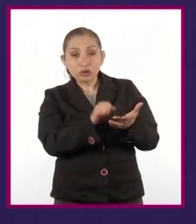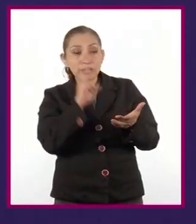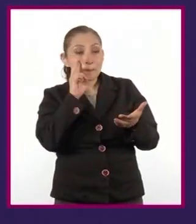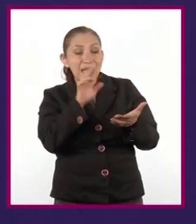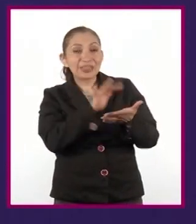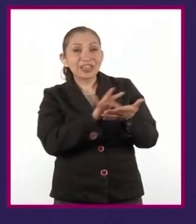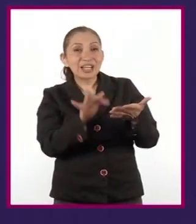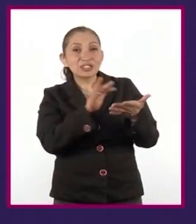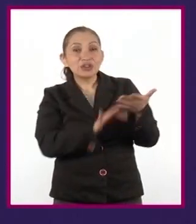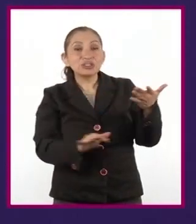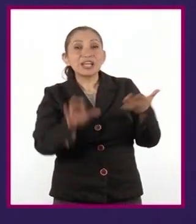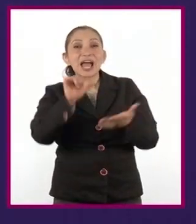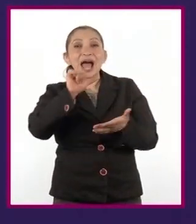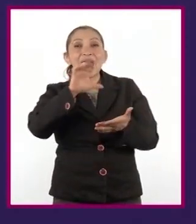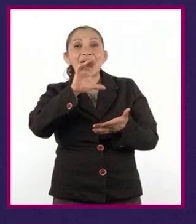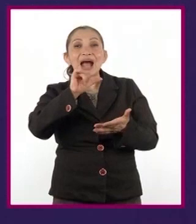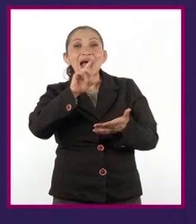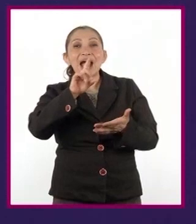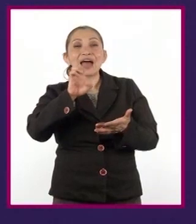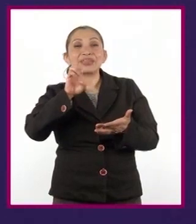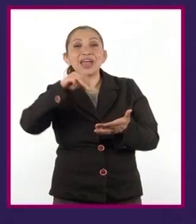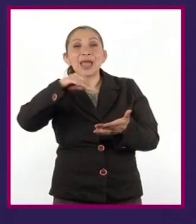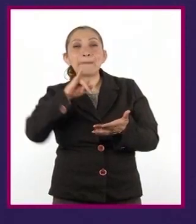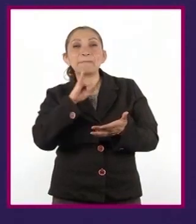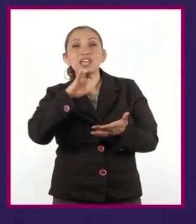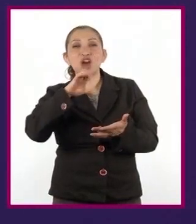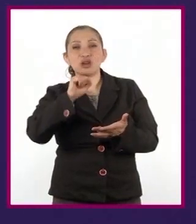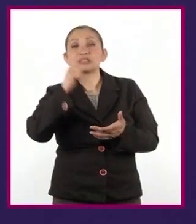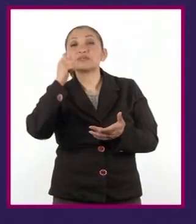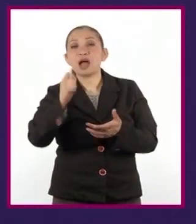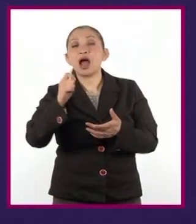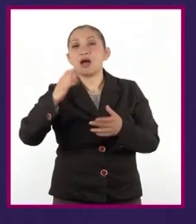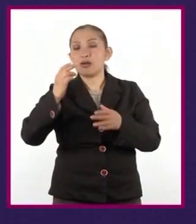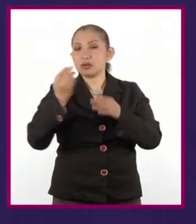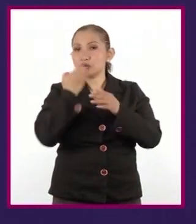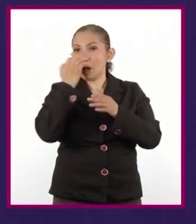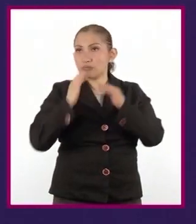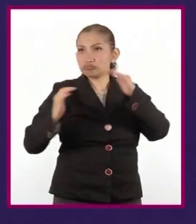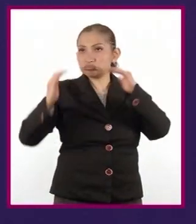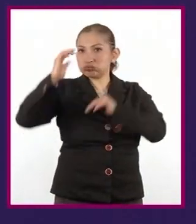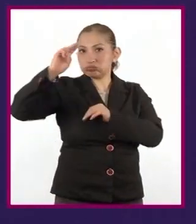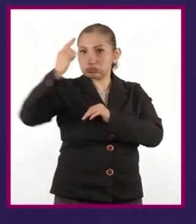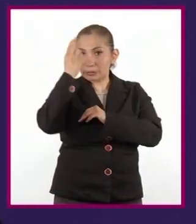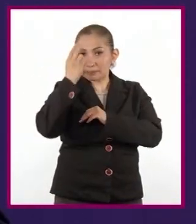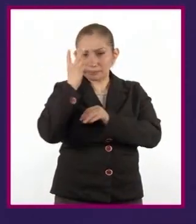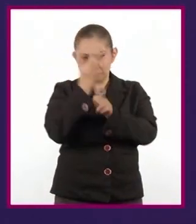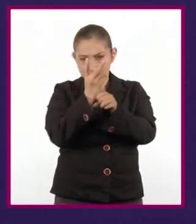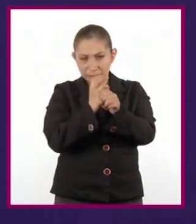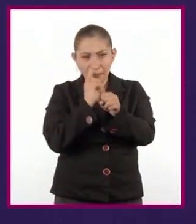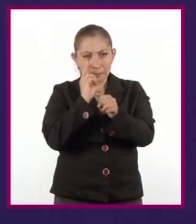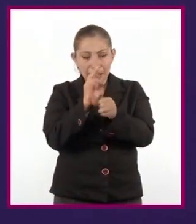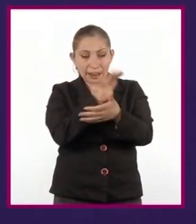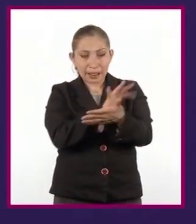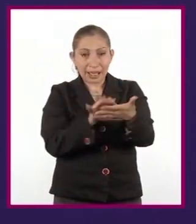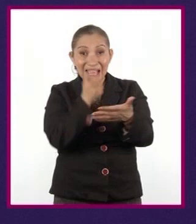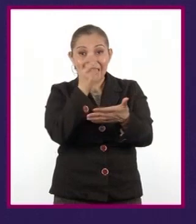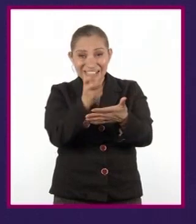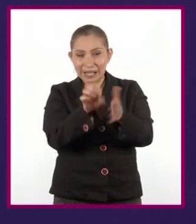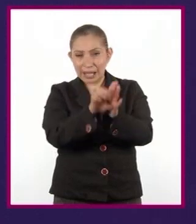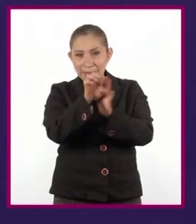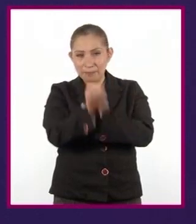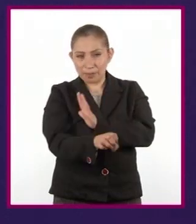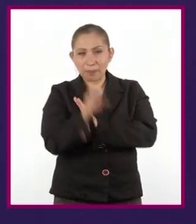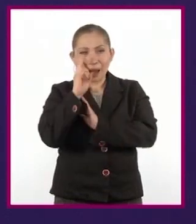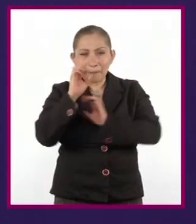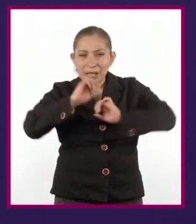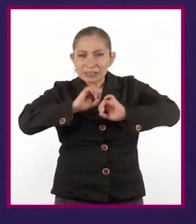textos académicos. Identifiquemos las características del prólogo. Los invito a que leamos el siguiente ejemplo